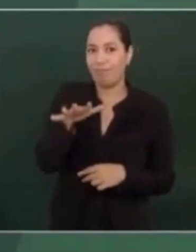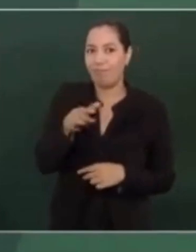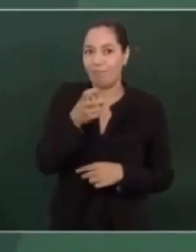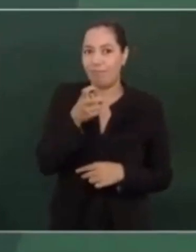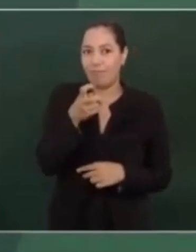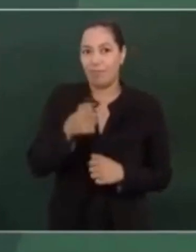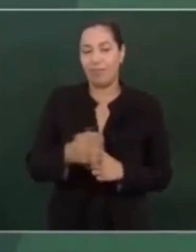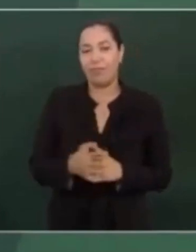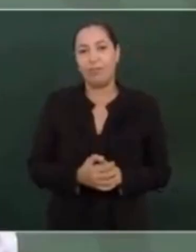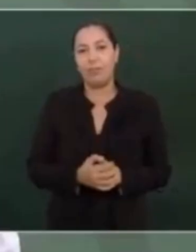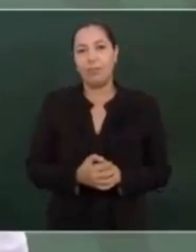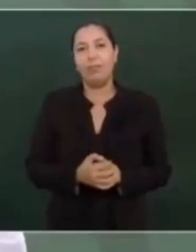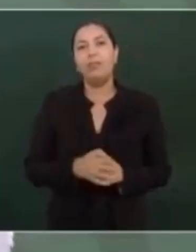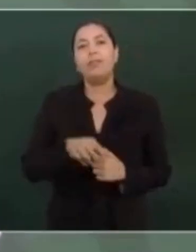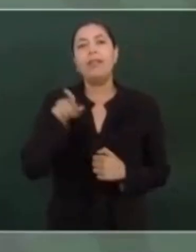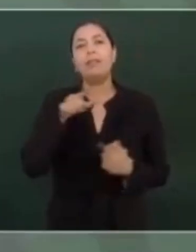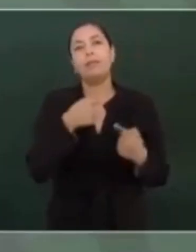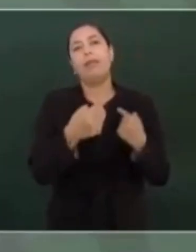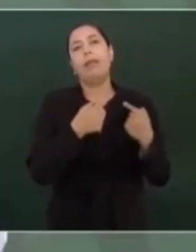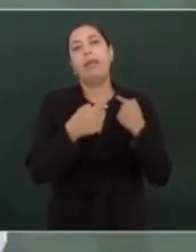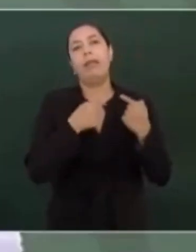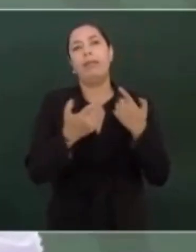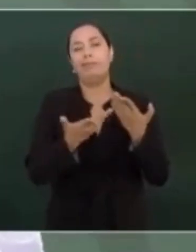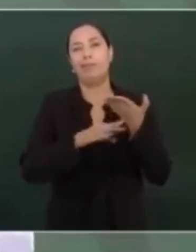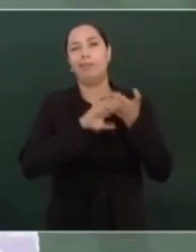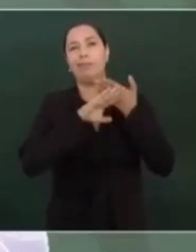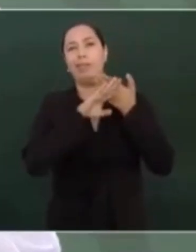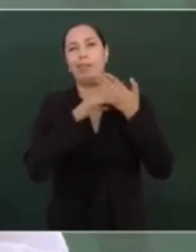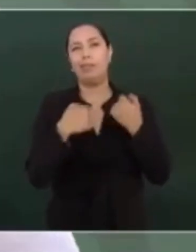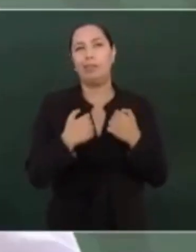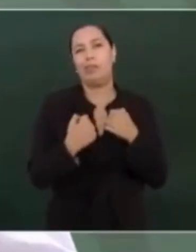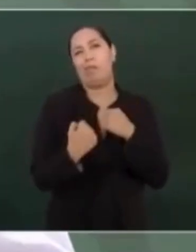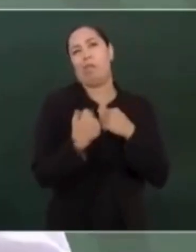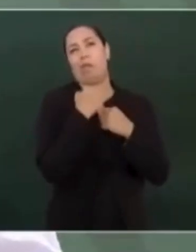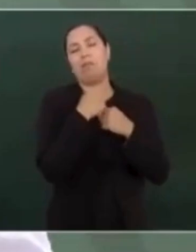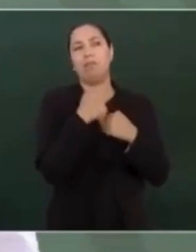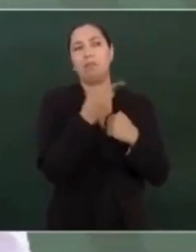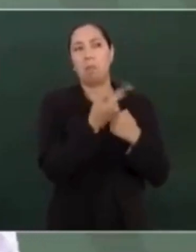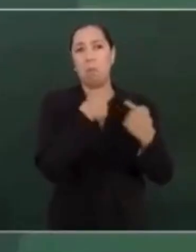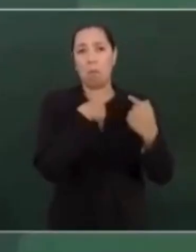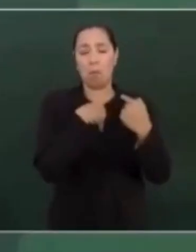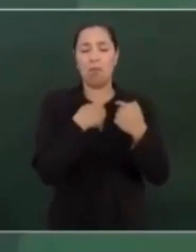mentadas de madre son como